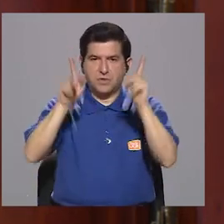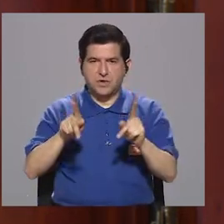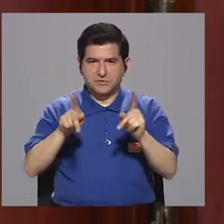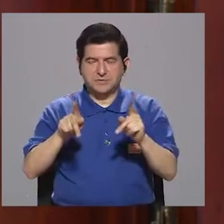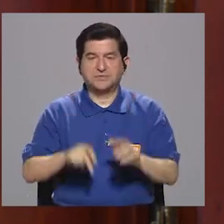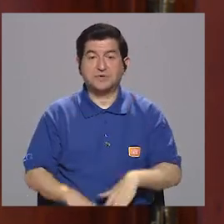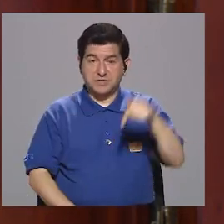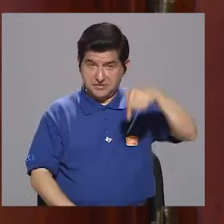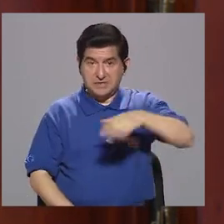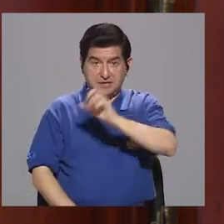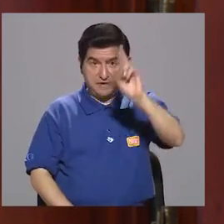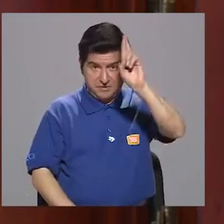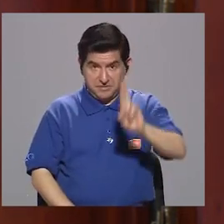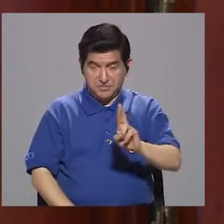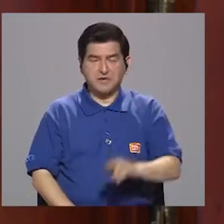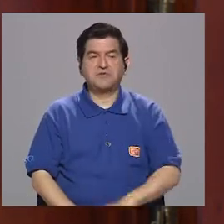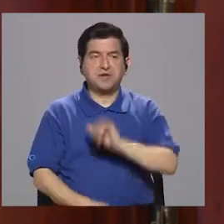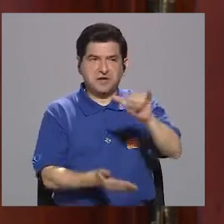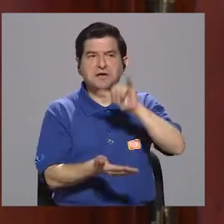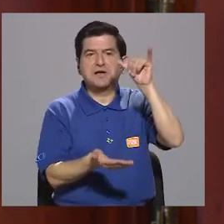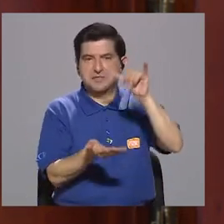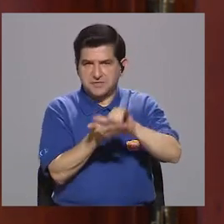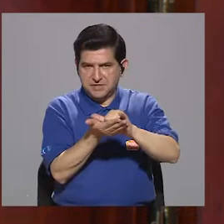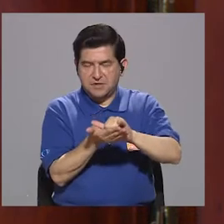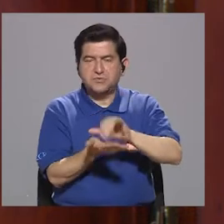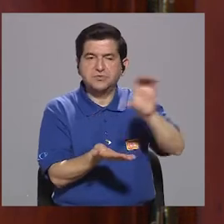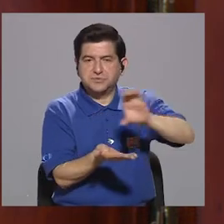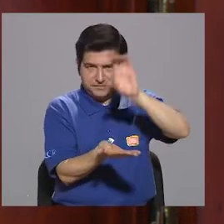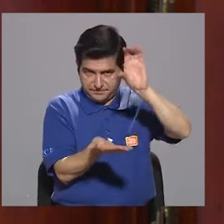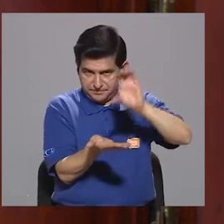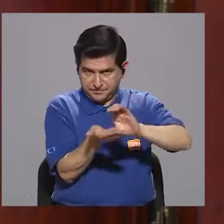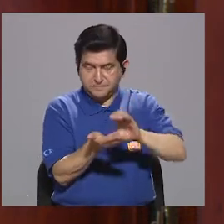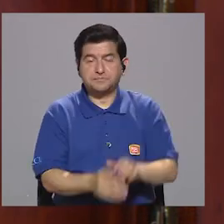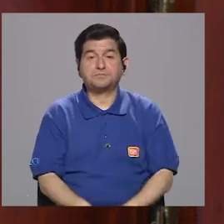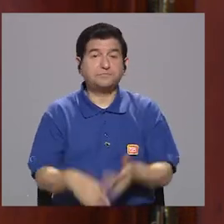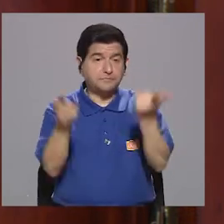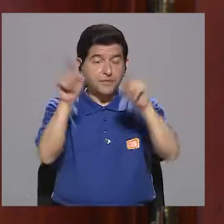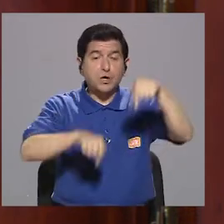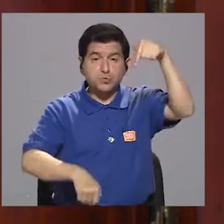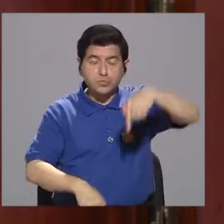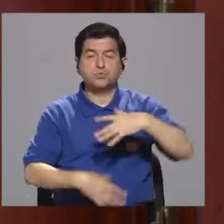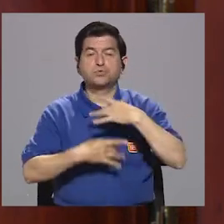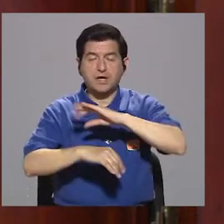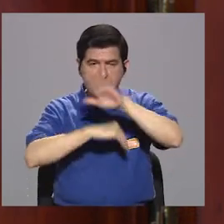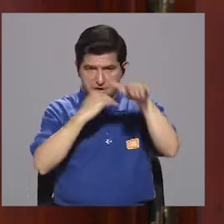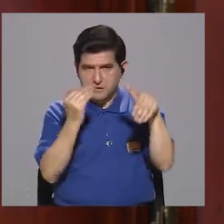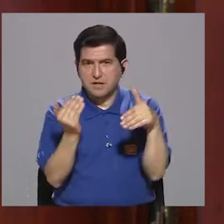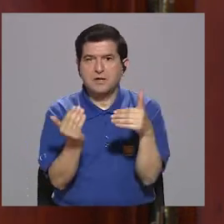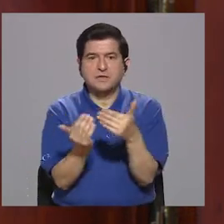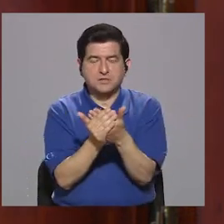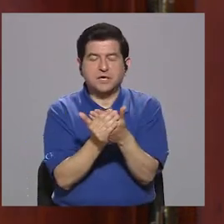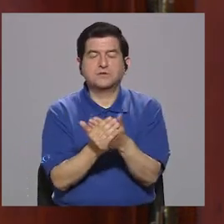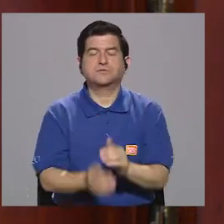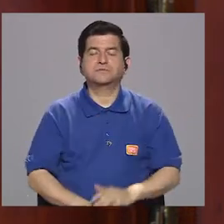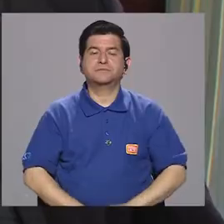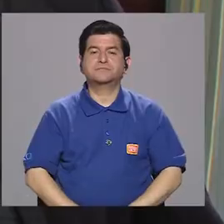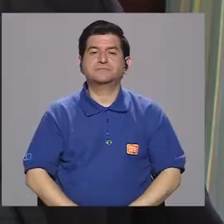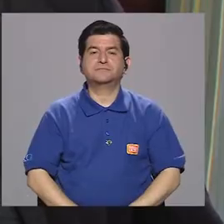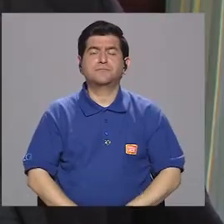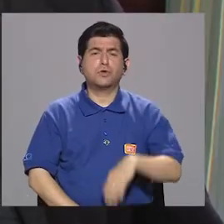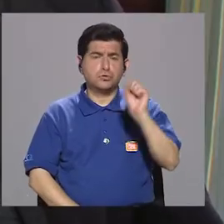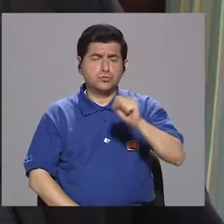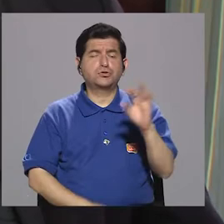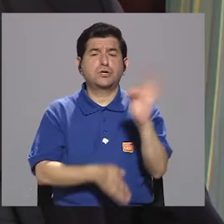costarricenses, me parece que San José es la capital del país y lo que ocurre aquí es de interés de todos, ¿verdad?